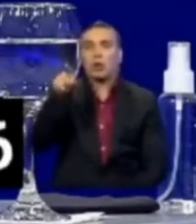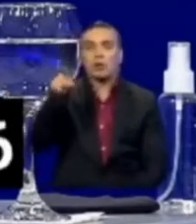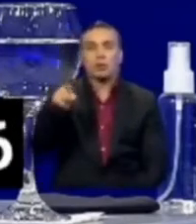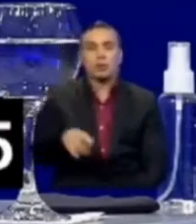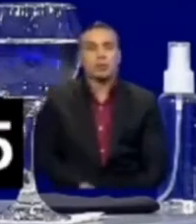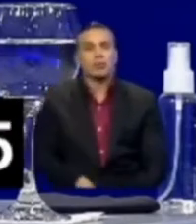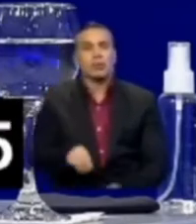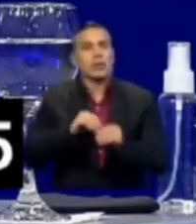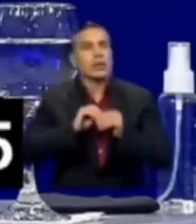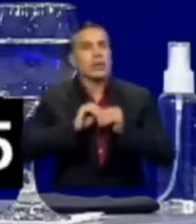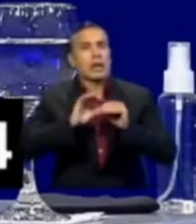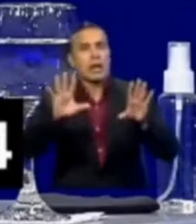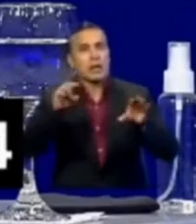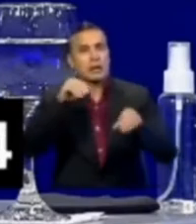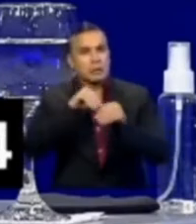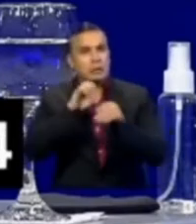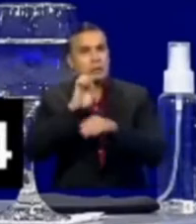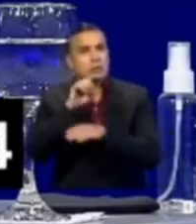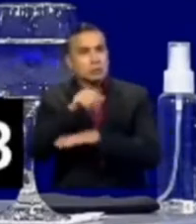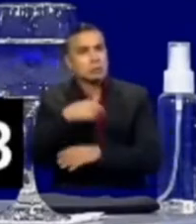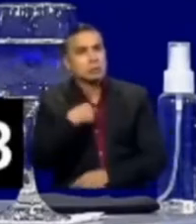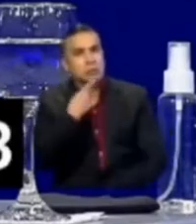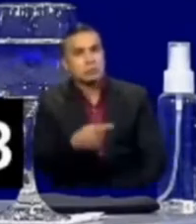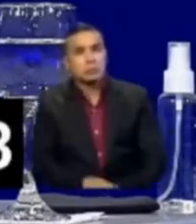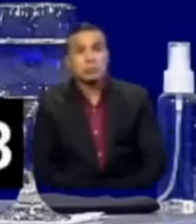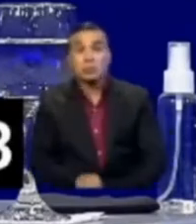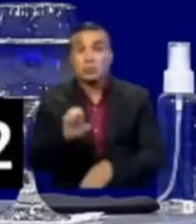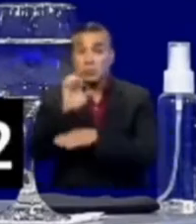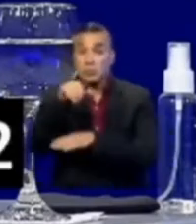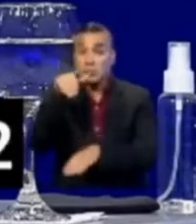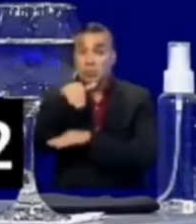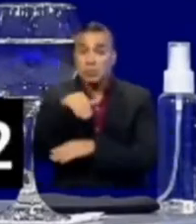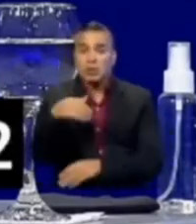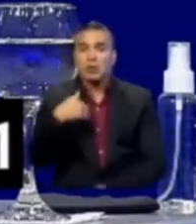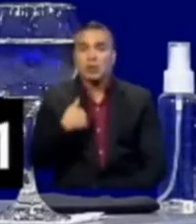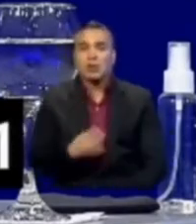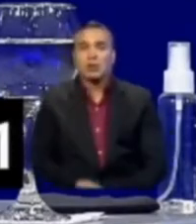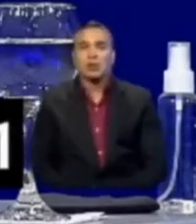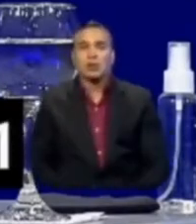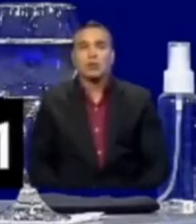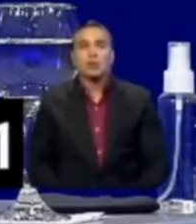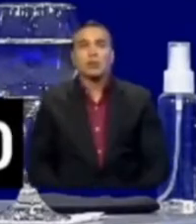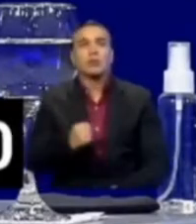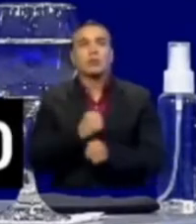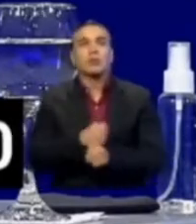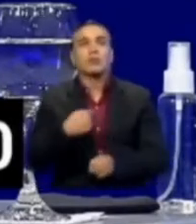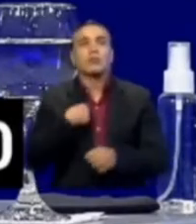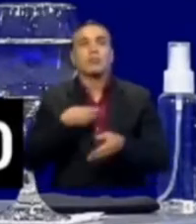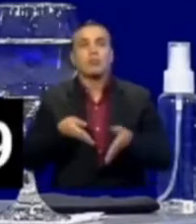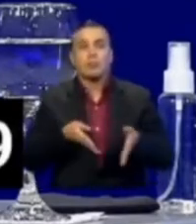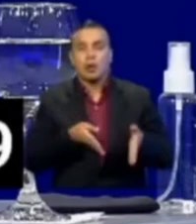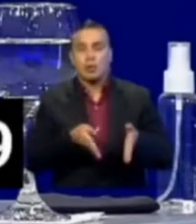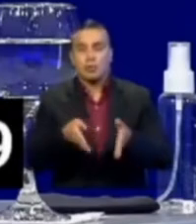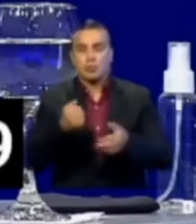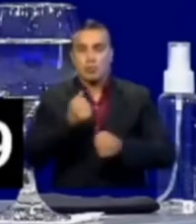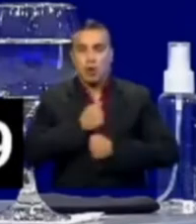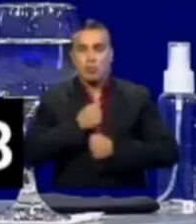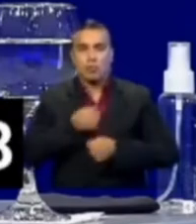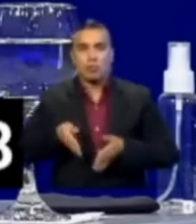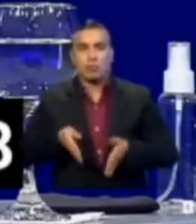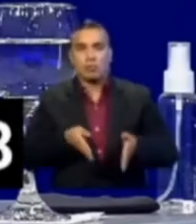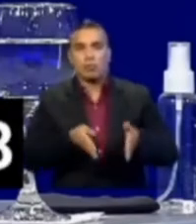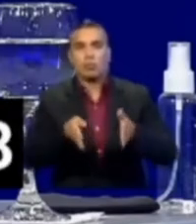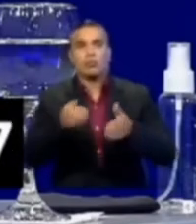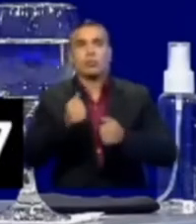Aquí voy a ser muy claro con el país. Ecuador tiene que labrar su propio camino, su propio